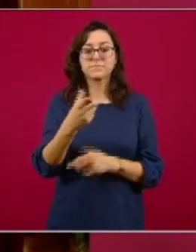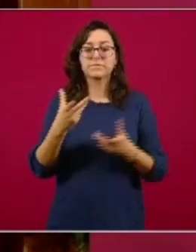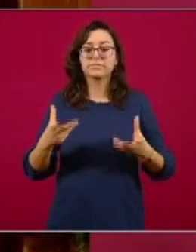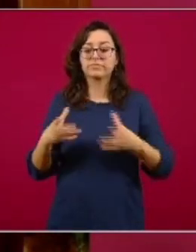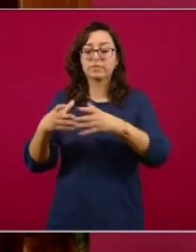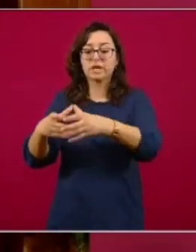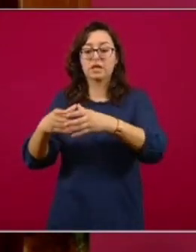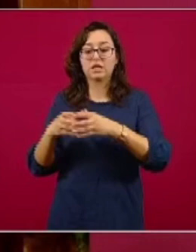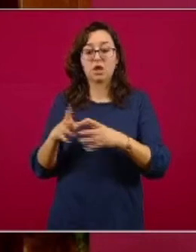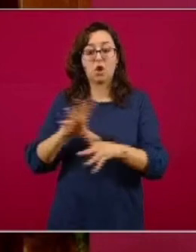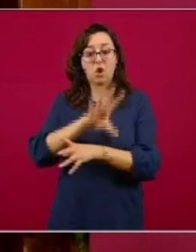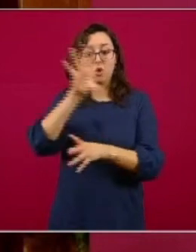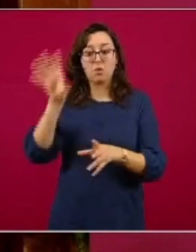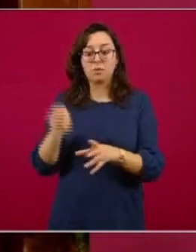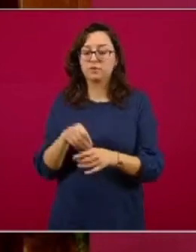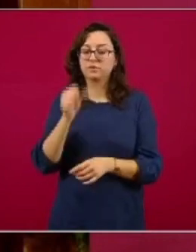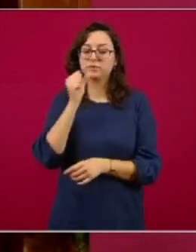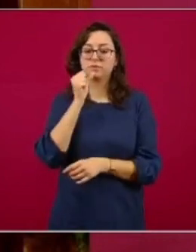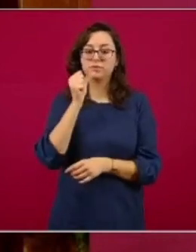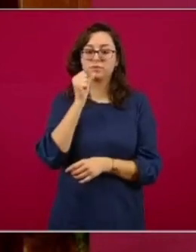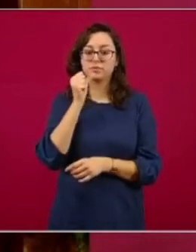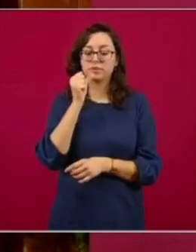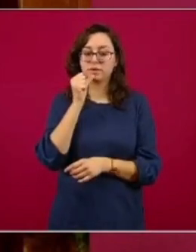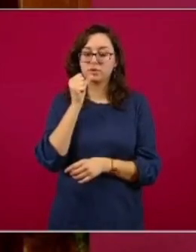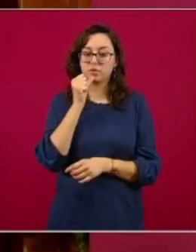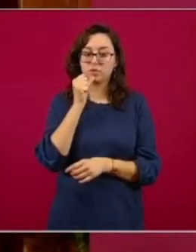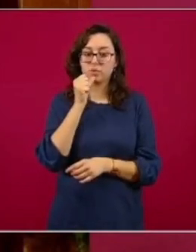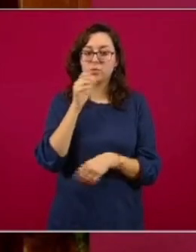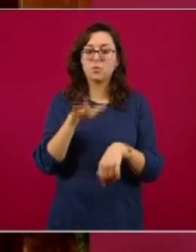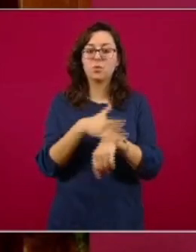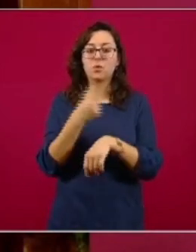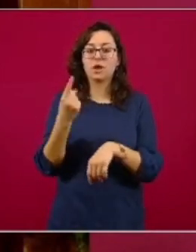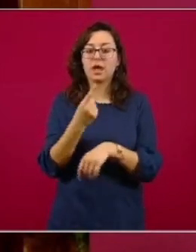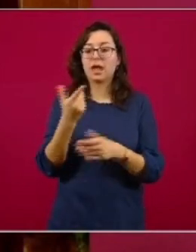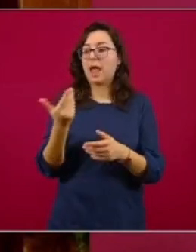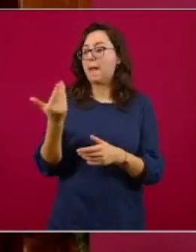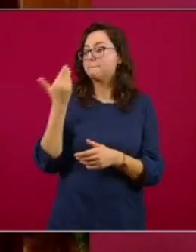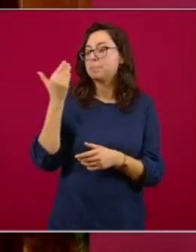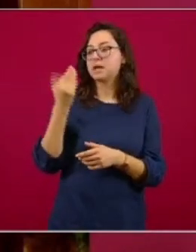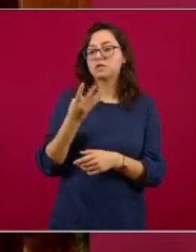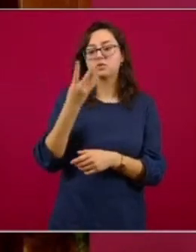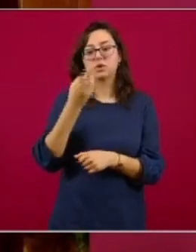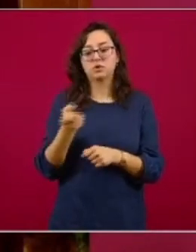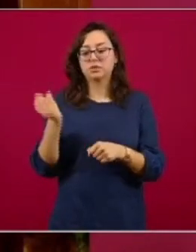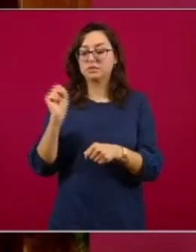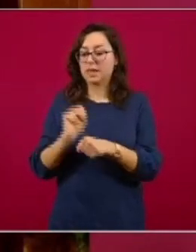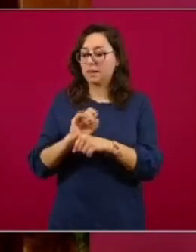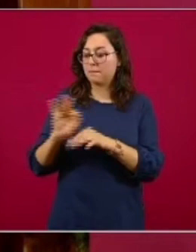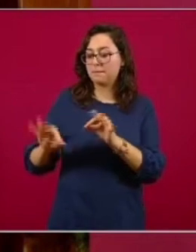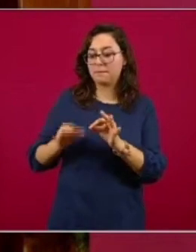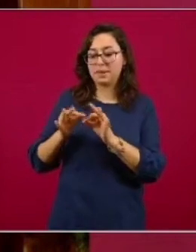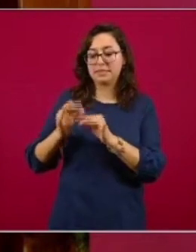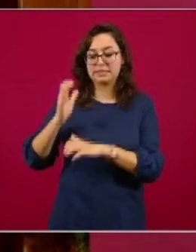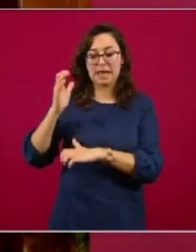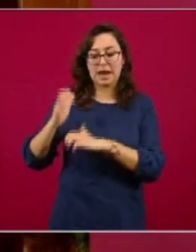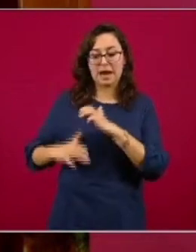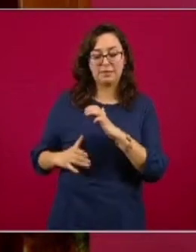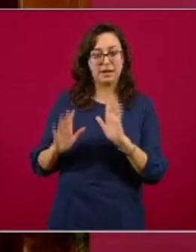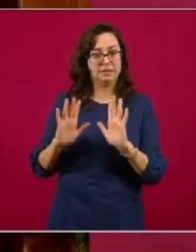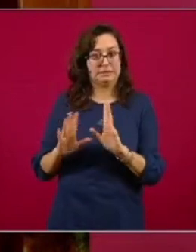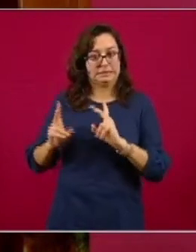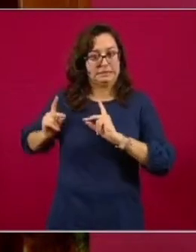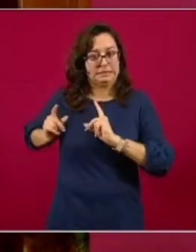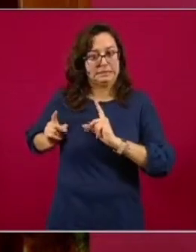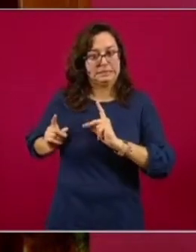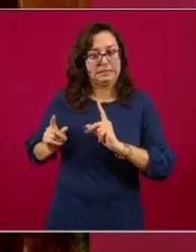preliminares, después terminamos el trabajo de campo hace menos de cuatro semanas y la verdad es que es un orgullo para mí